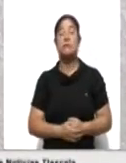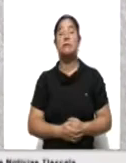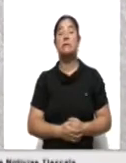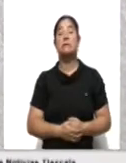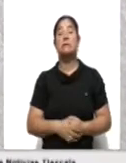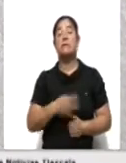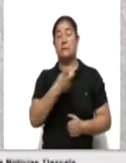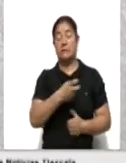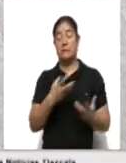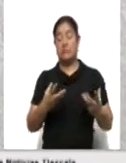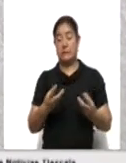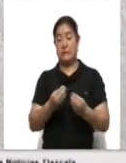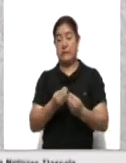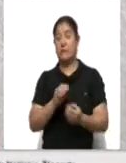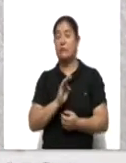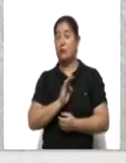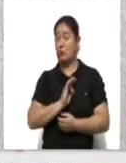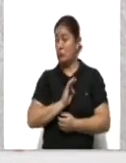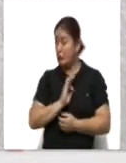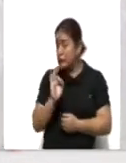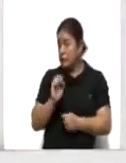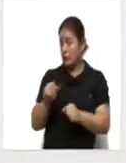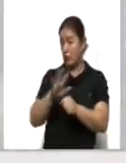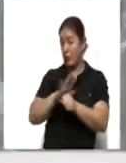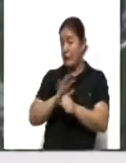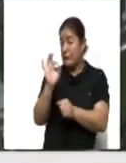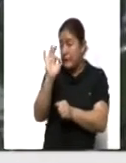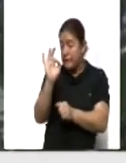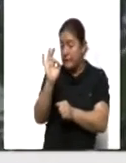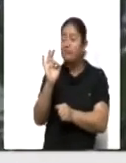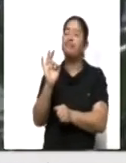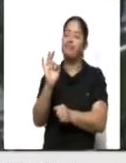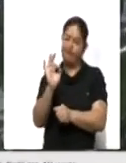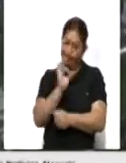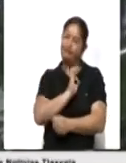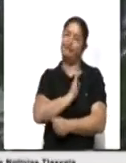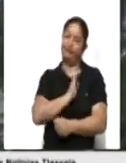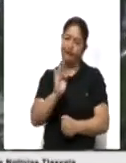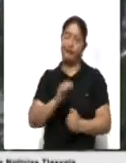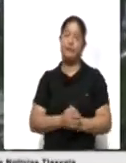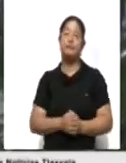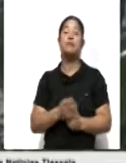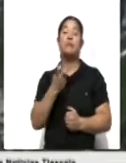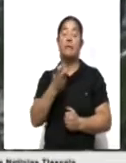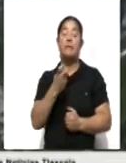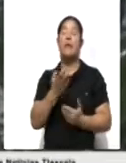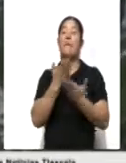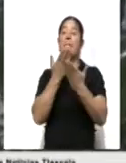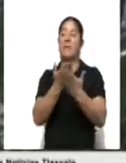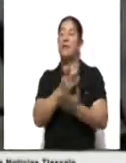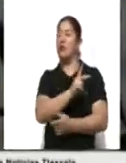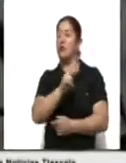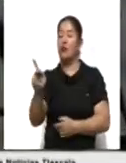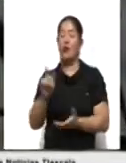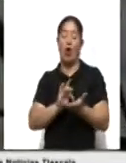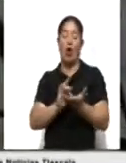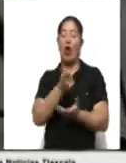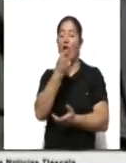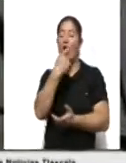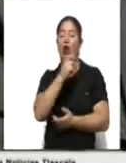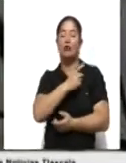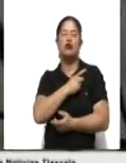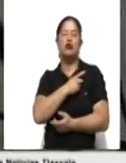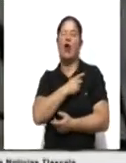que podríamos ser sospechosos de tener COVID. En este sentido, pidió a la población evitar la automedicación y tener